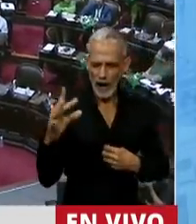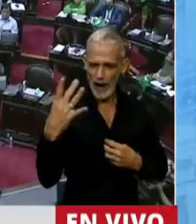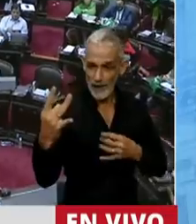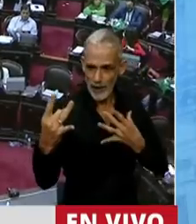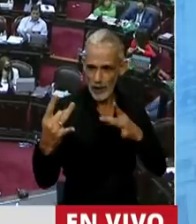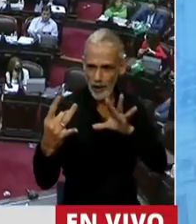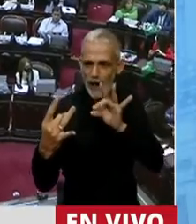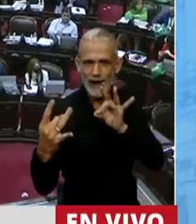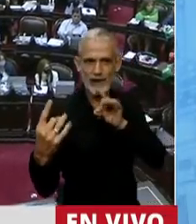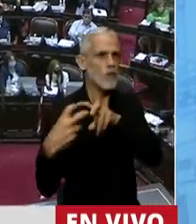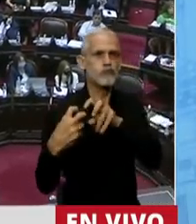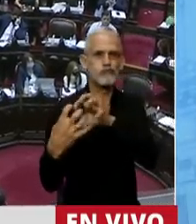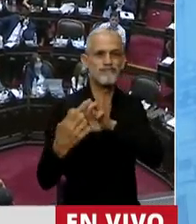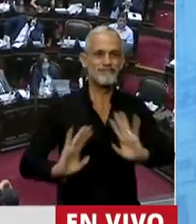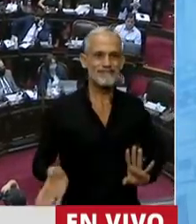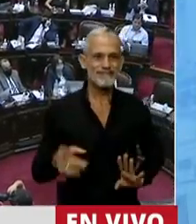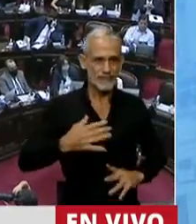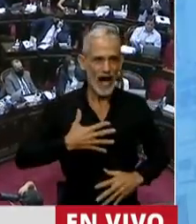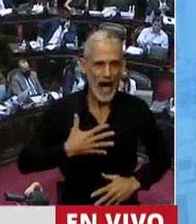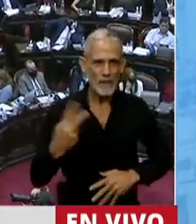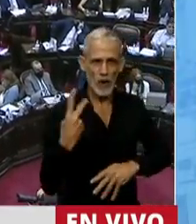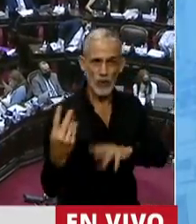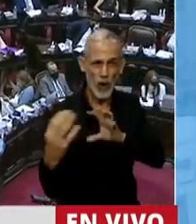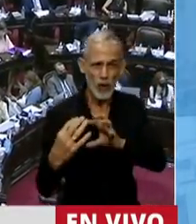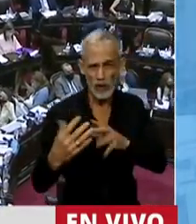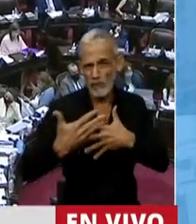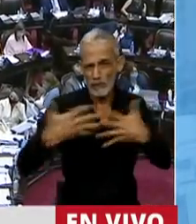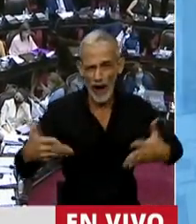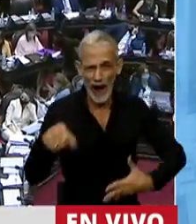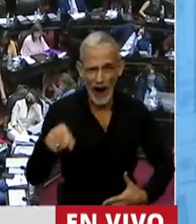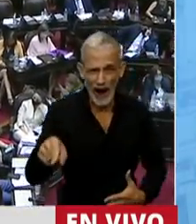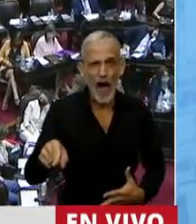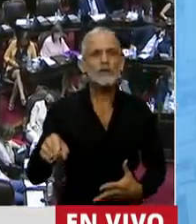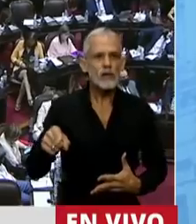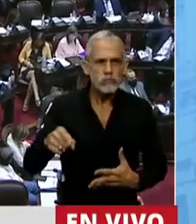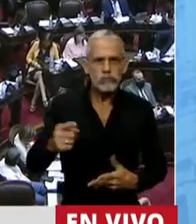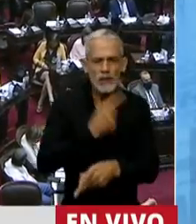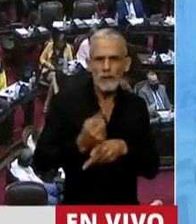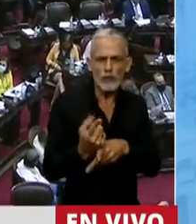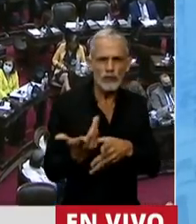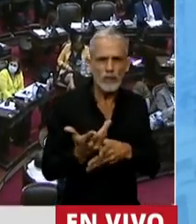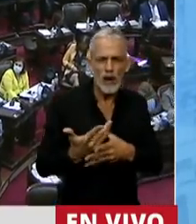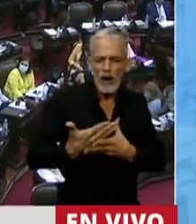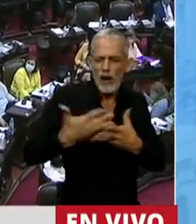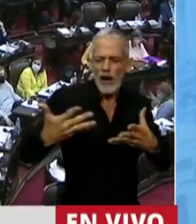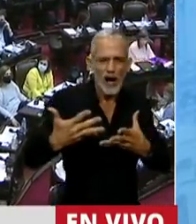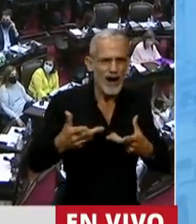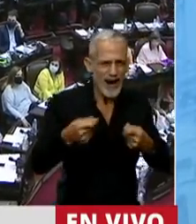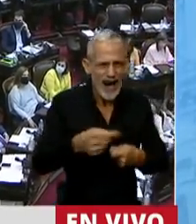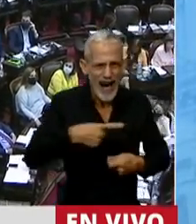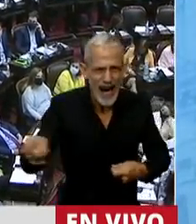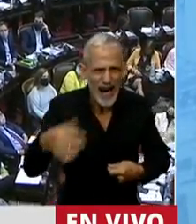para compartir la vida. Y ese amor que es inmenso, que es inabarcable e indescriptible, no se puede forzar.